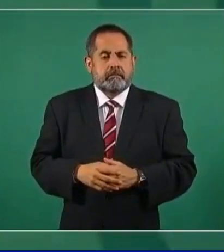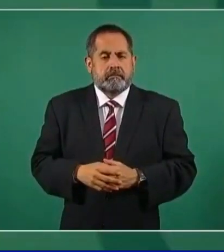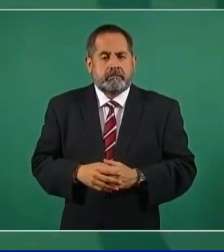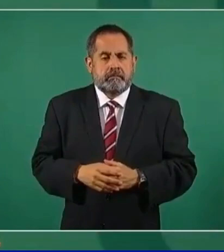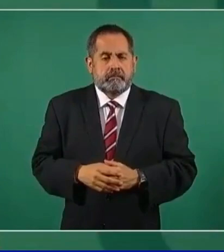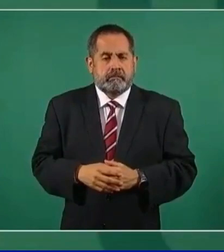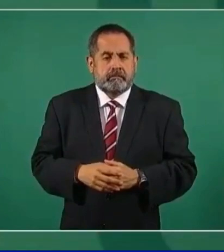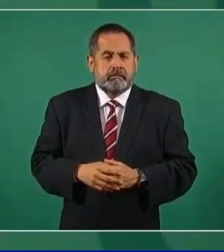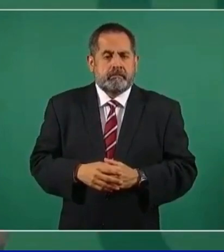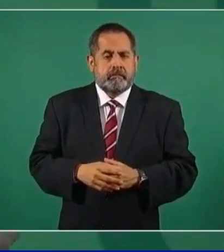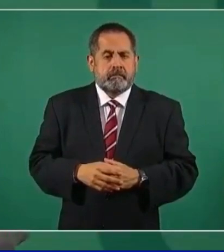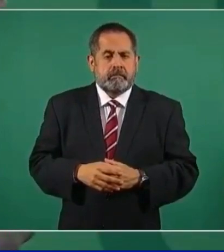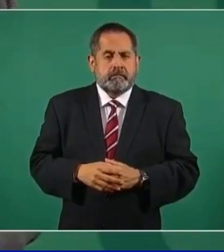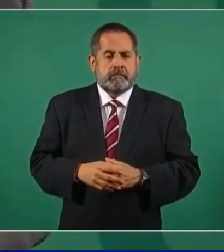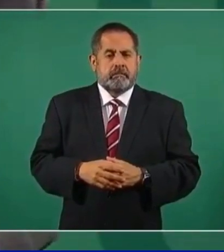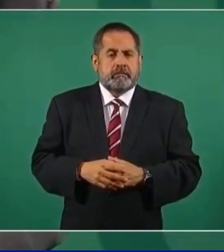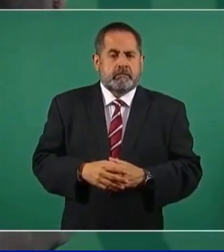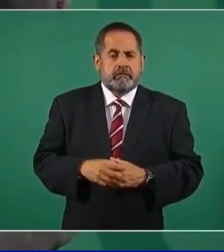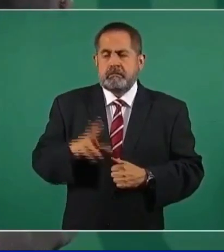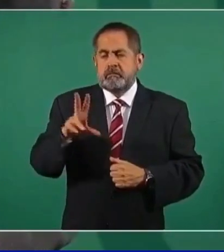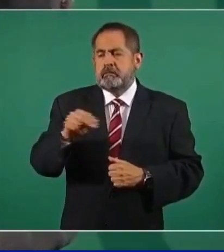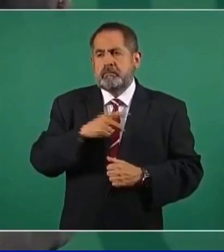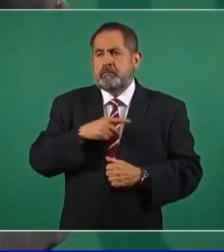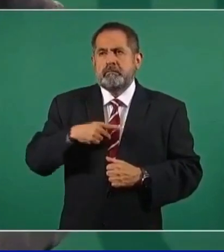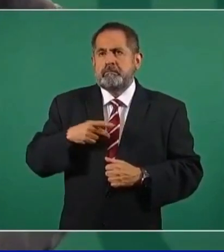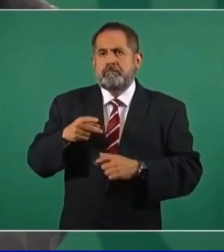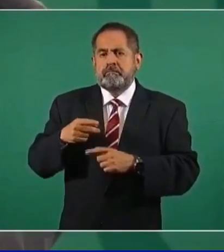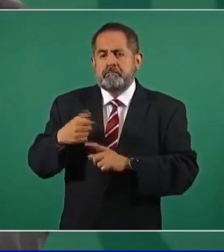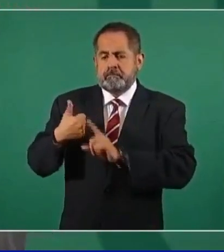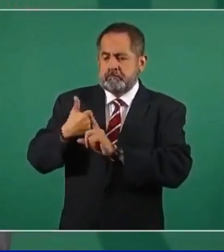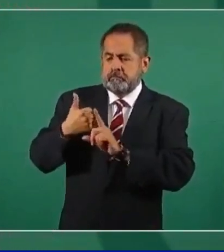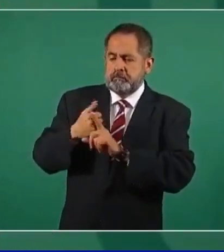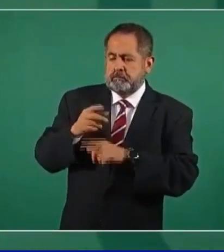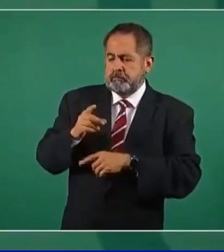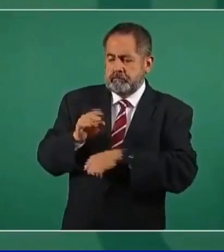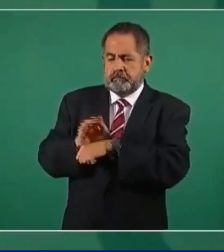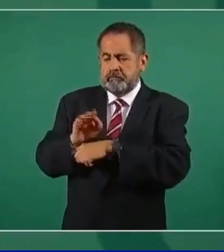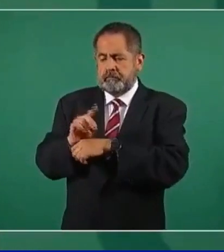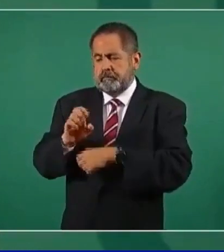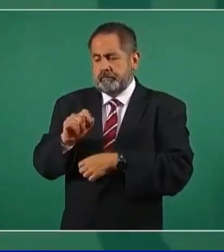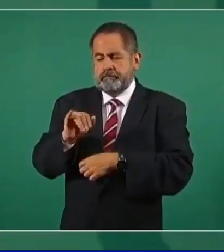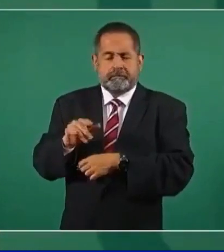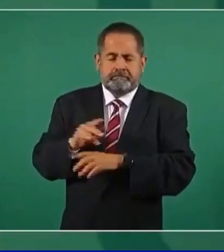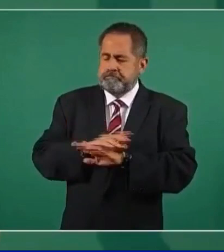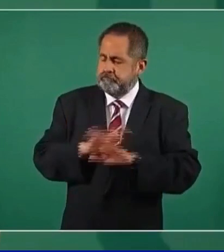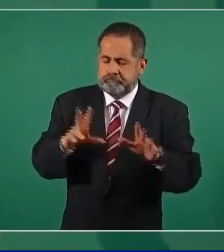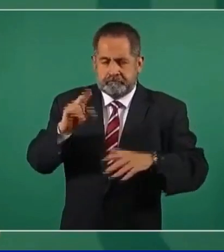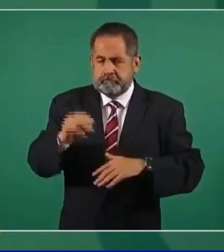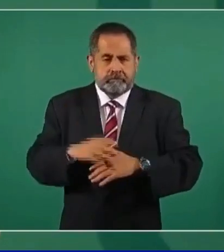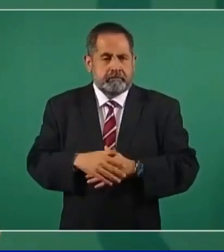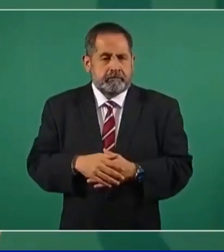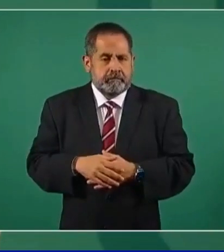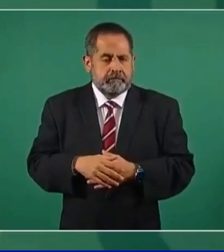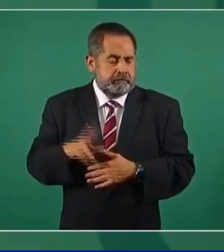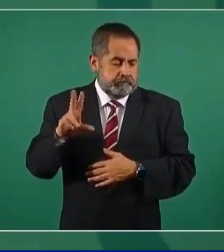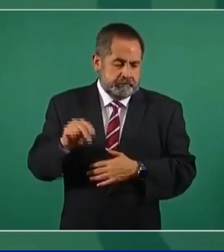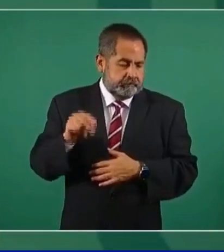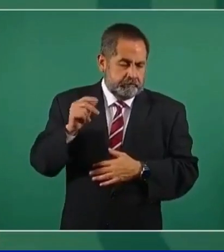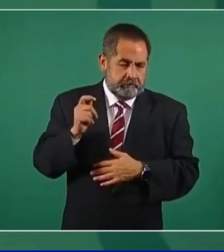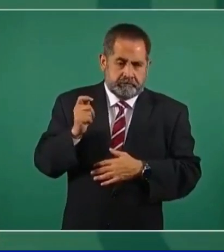Y no somos autodefensas, nos declaramos autodefensa